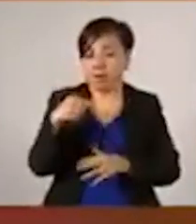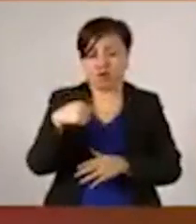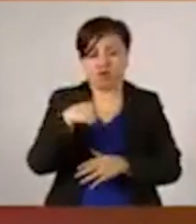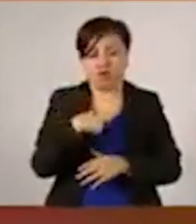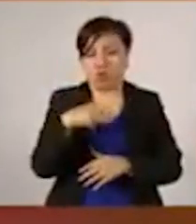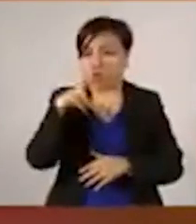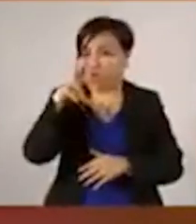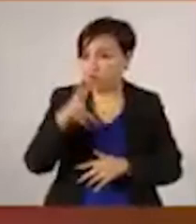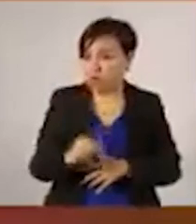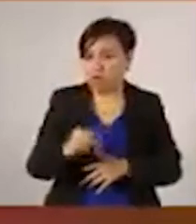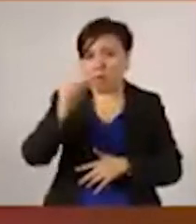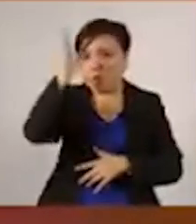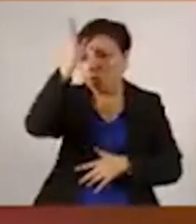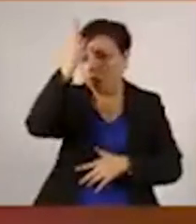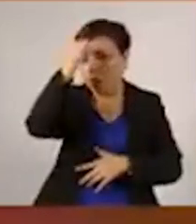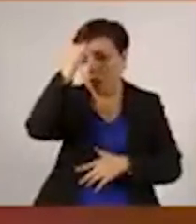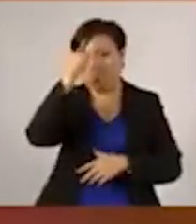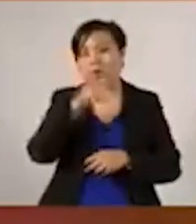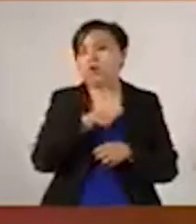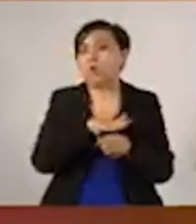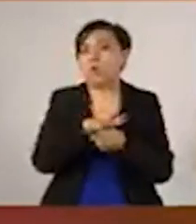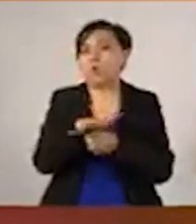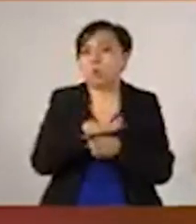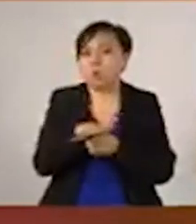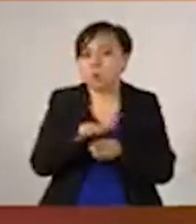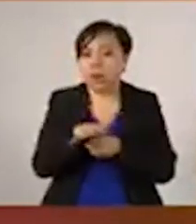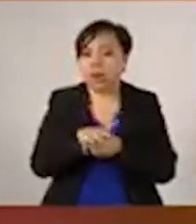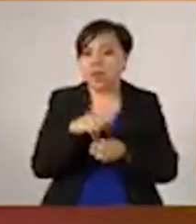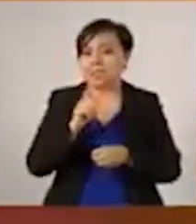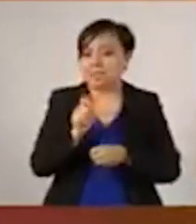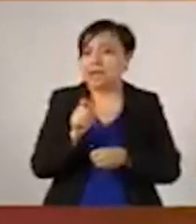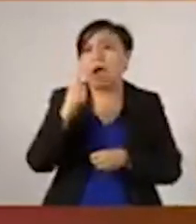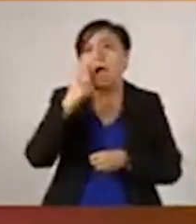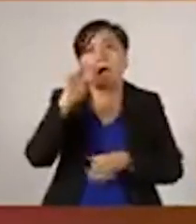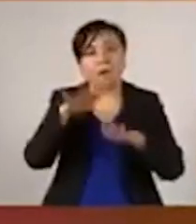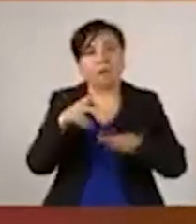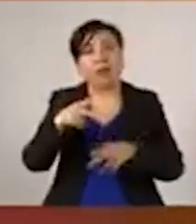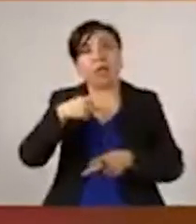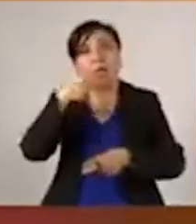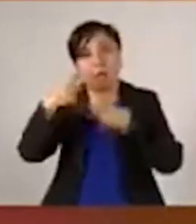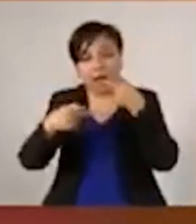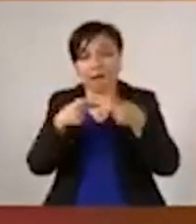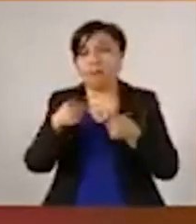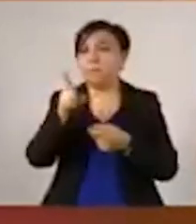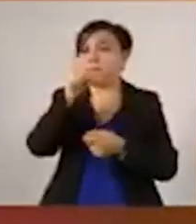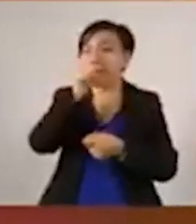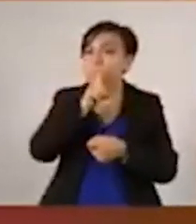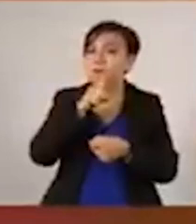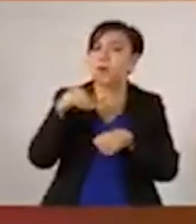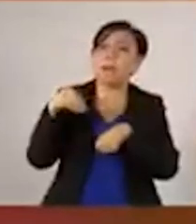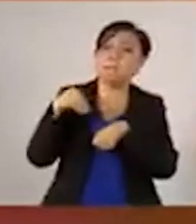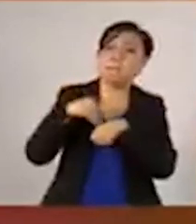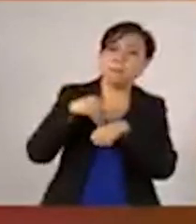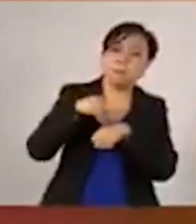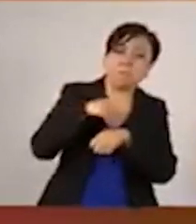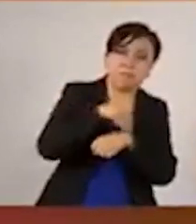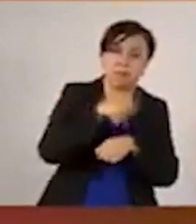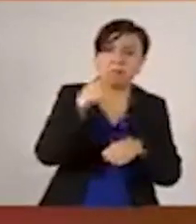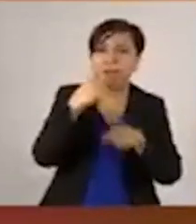haya mentira, en que haya desinformación o una información